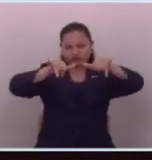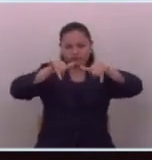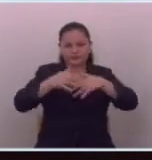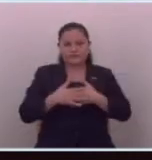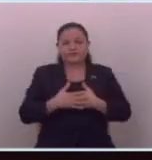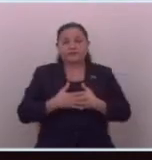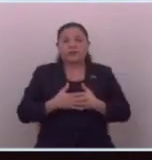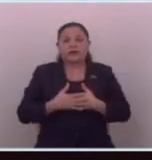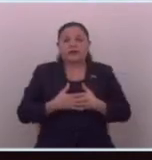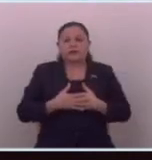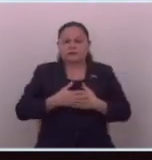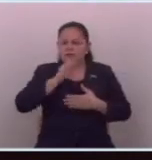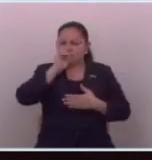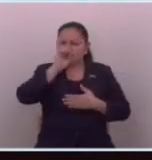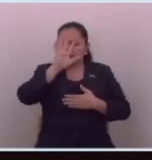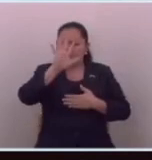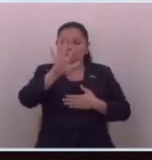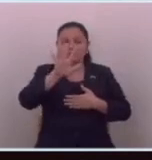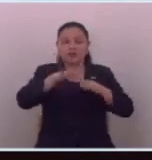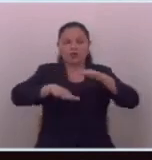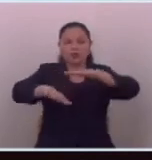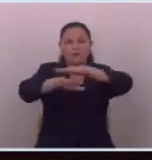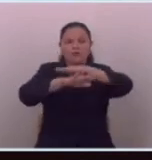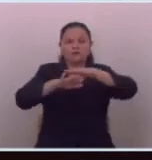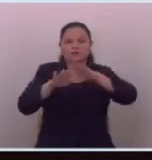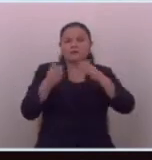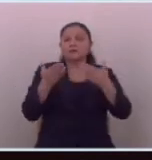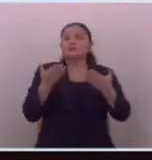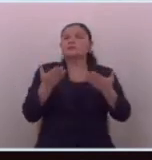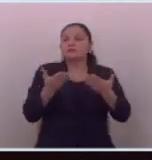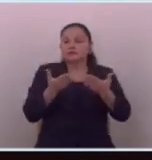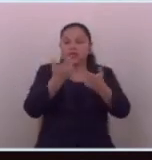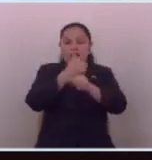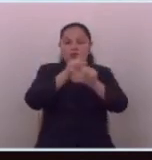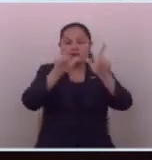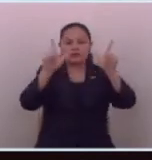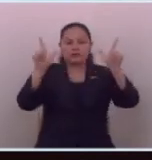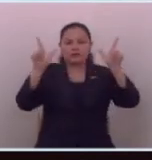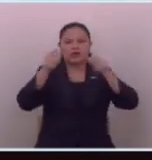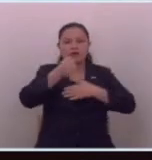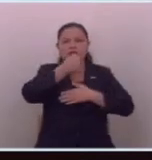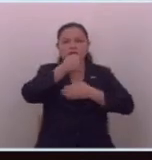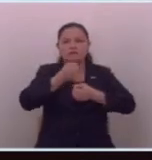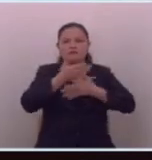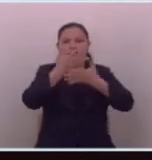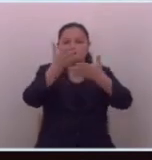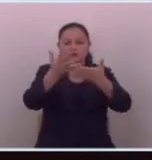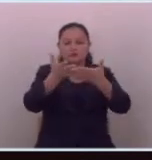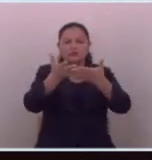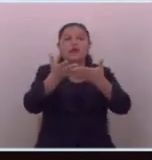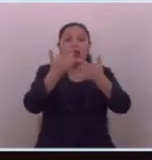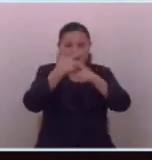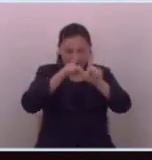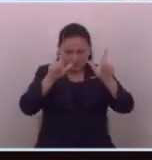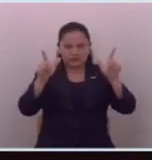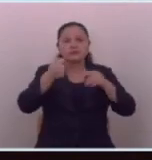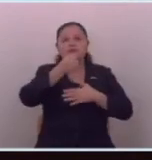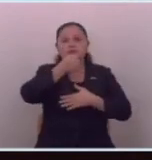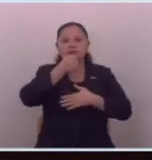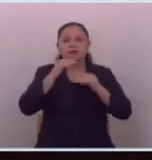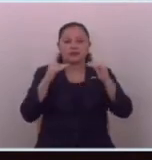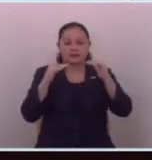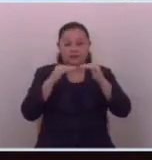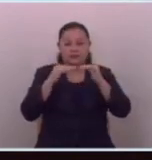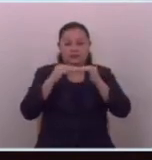pero lo decían en base a la libertad de prensa si hay libertad de prensa pero